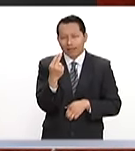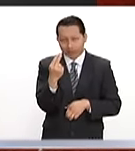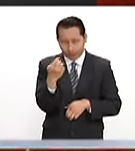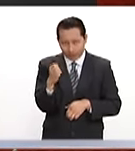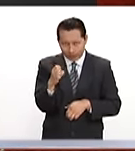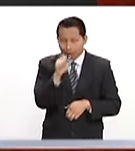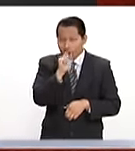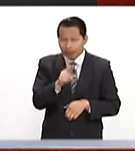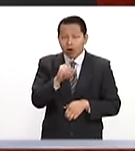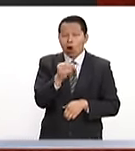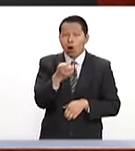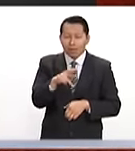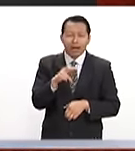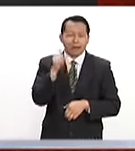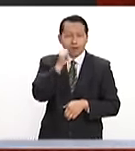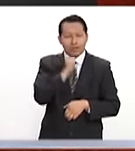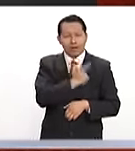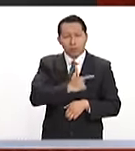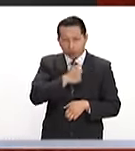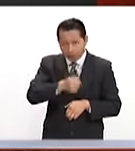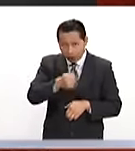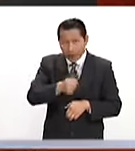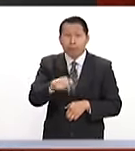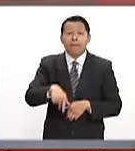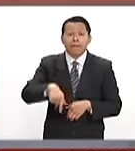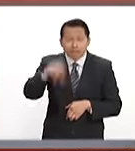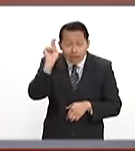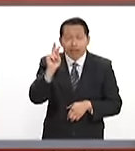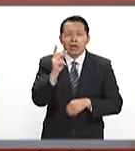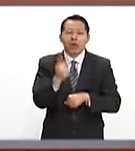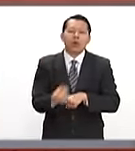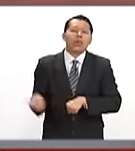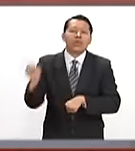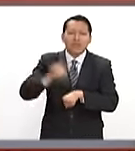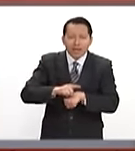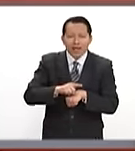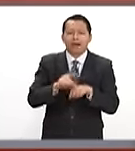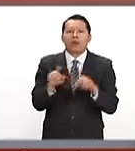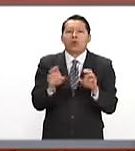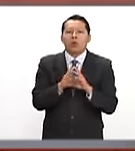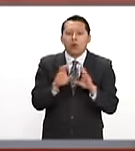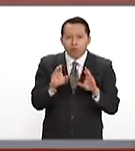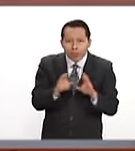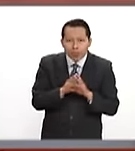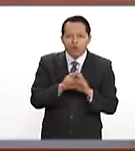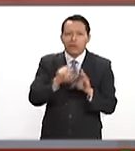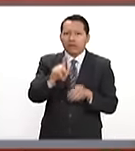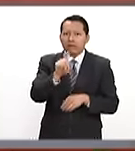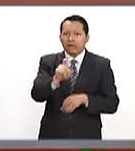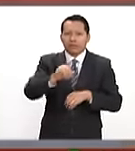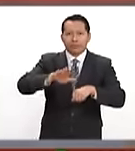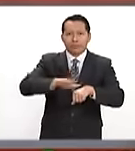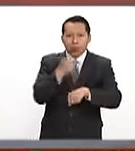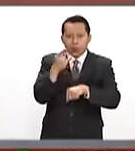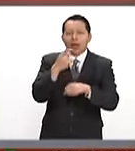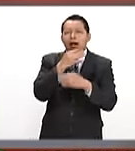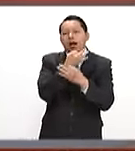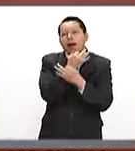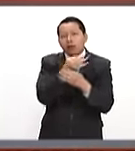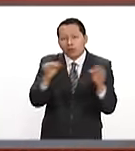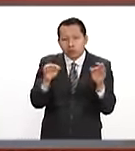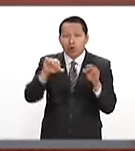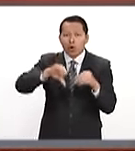Omar, qué gusto saludarte siempre, pero un día, pues, con mucha expectativa, ¿no?, por el anuncio que pueda emitir